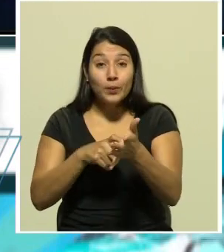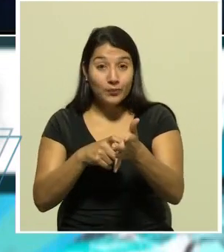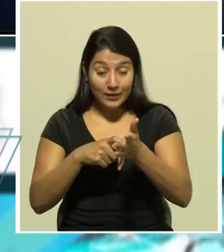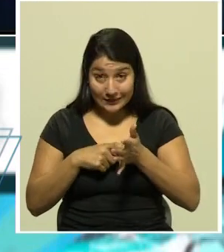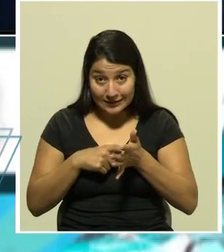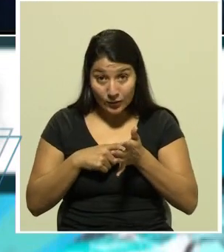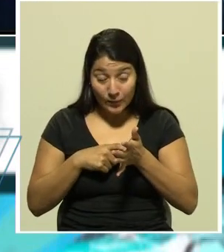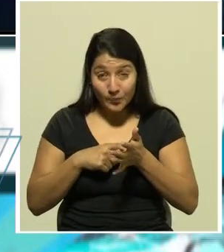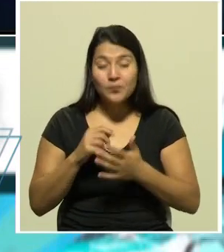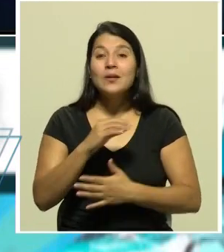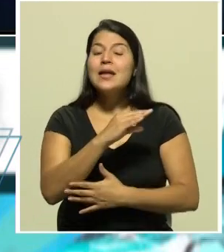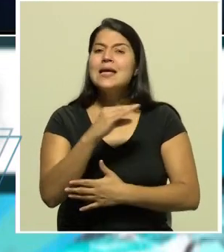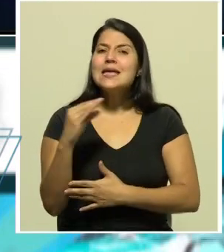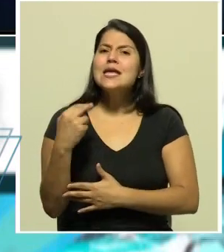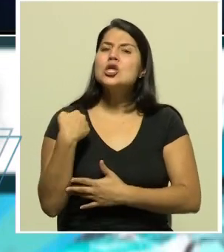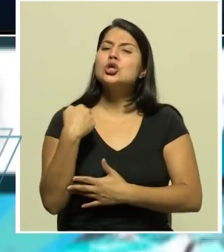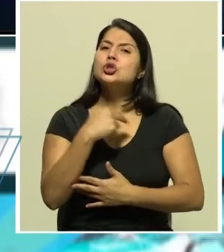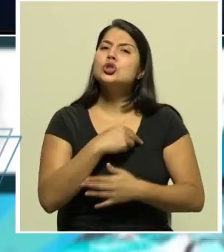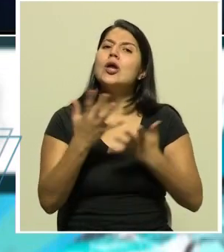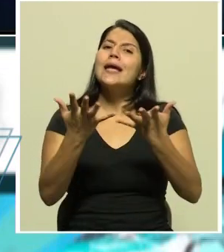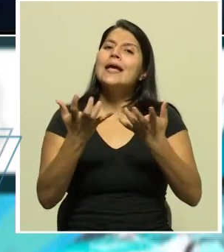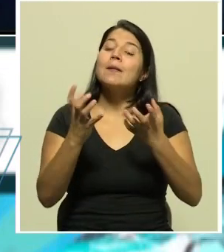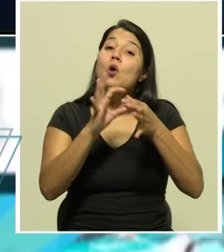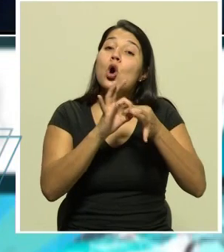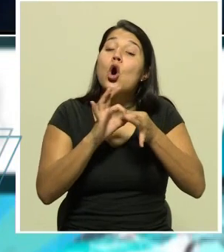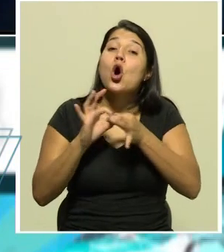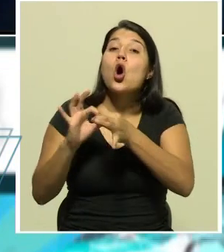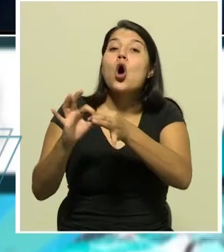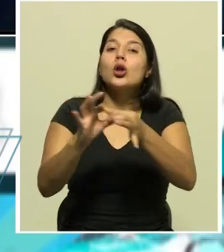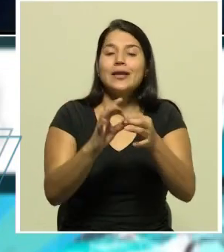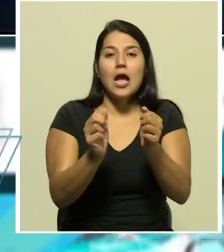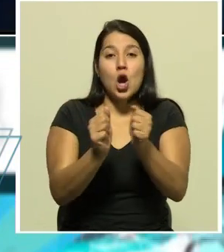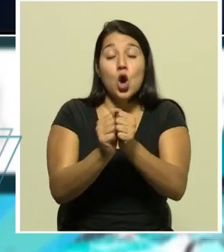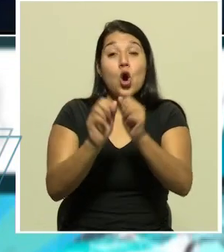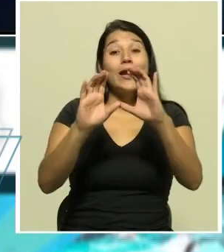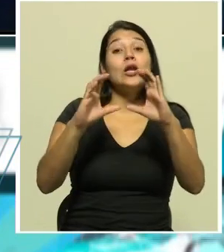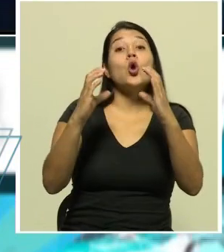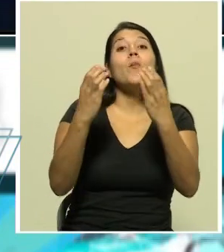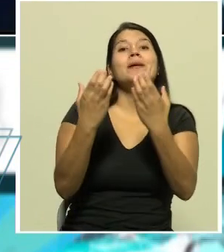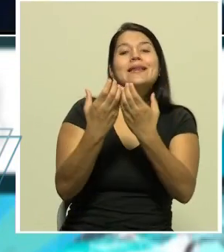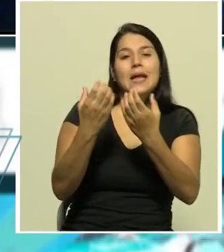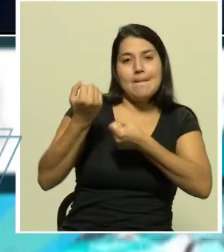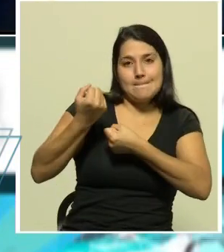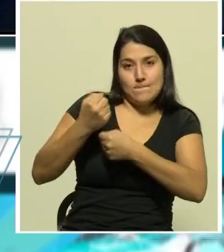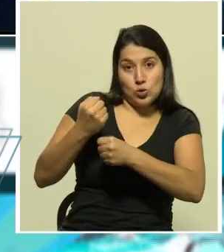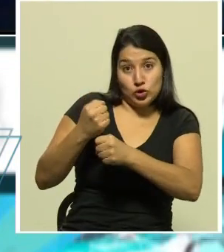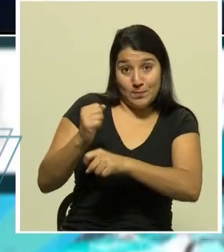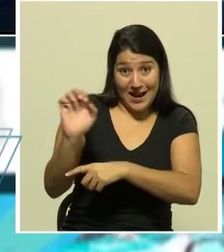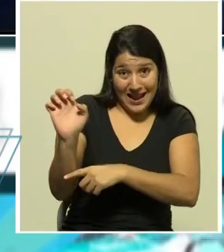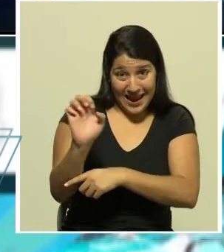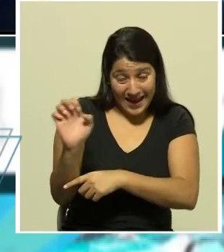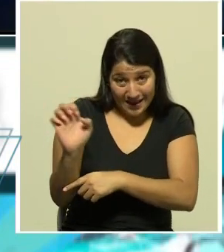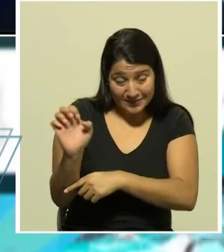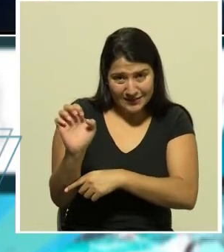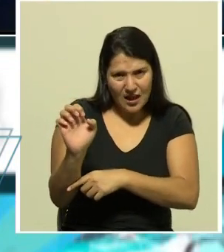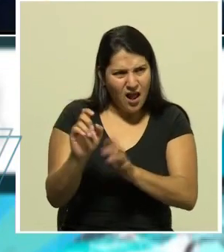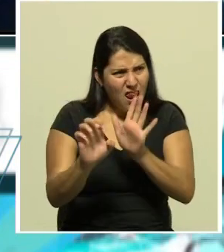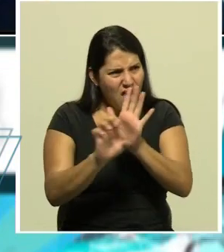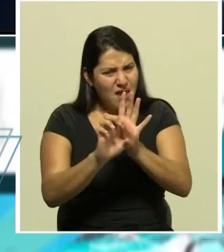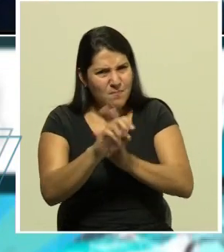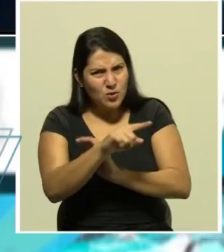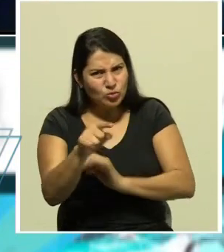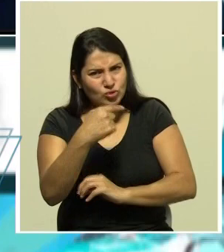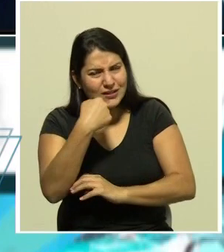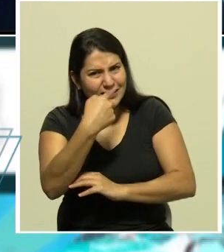trata es de coordinar con el Comité Municipal de Emergencias el ejemplo que ustedes pusieron en la nota es muy claro el caso del